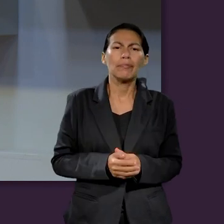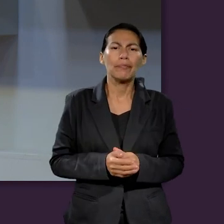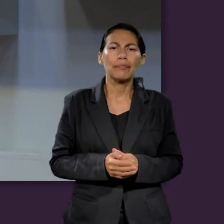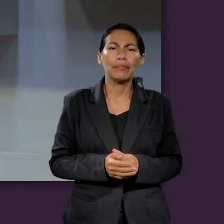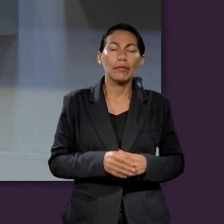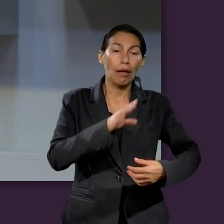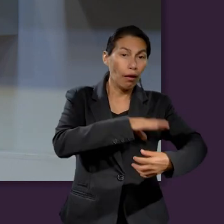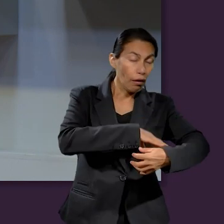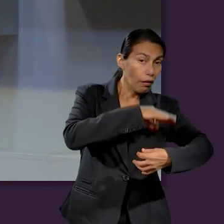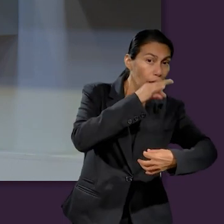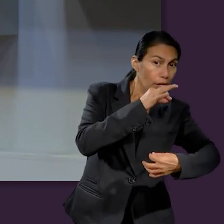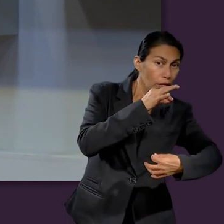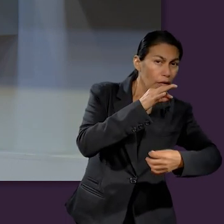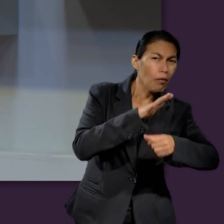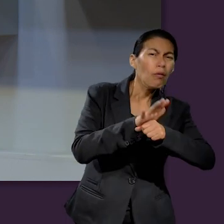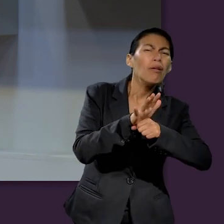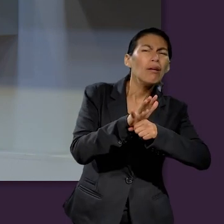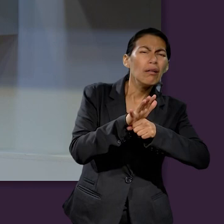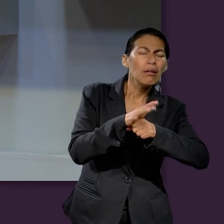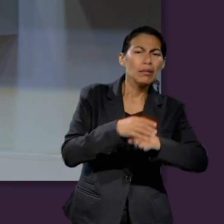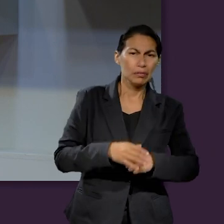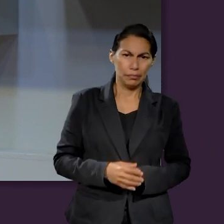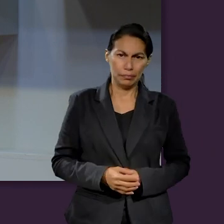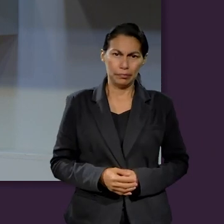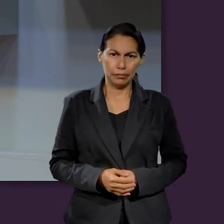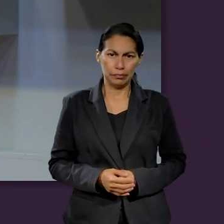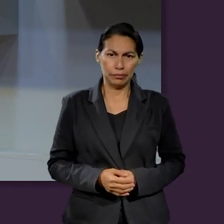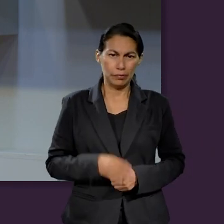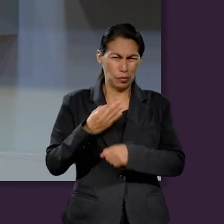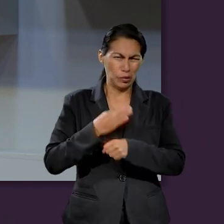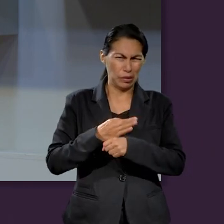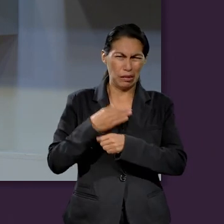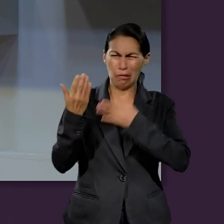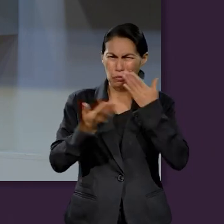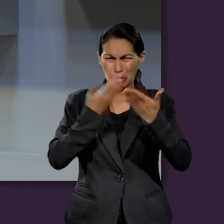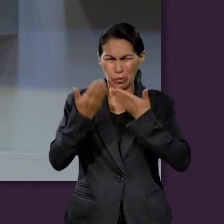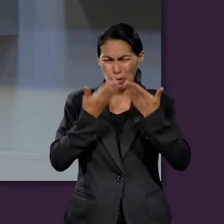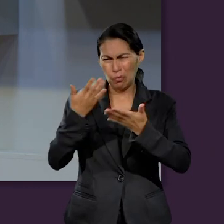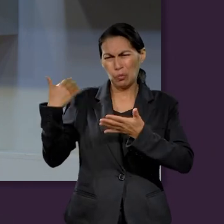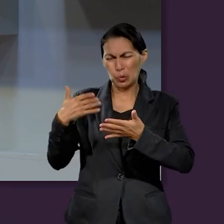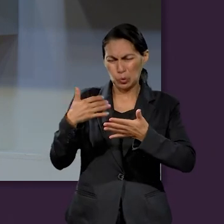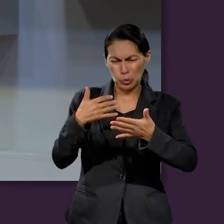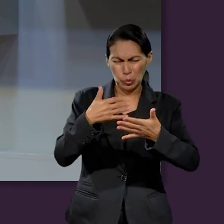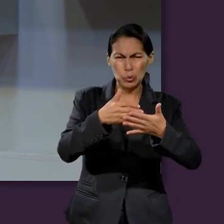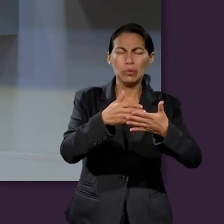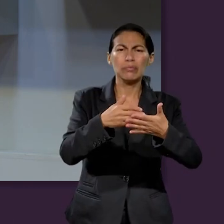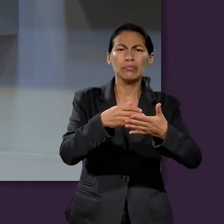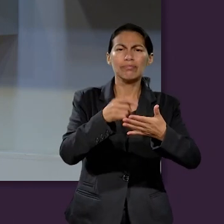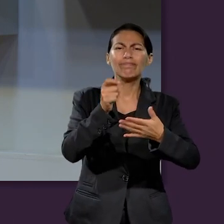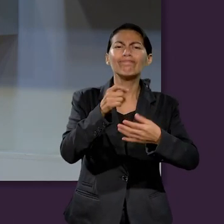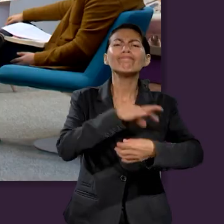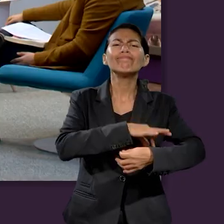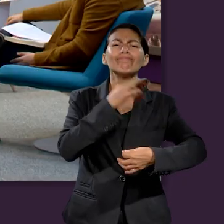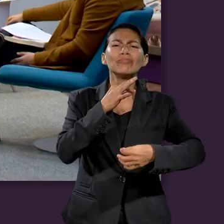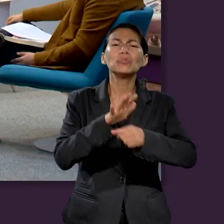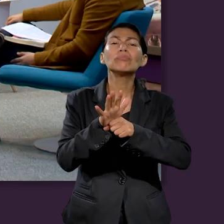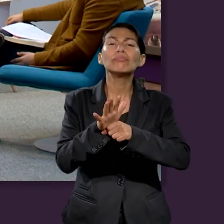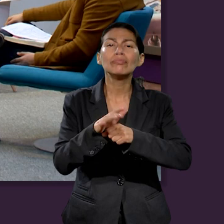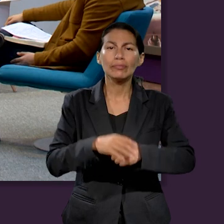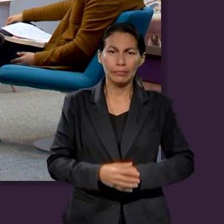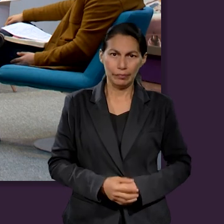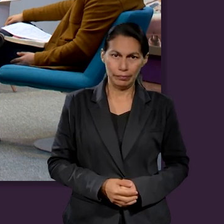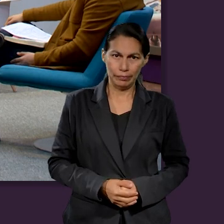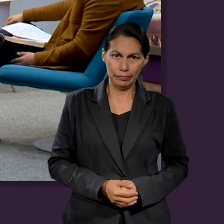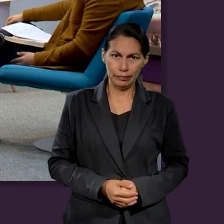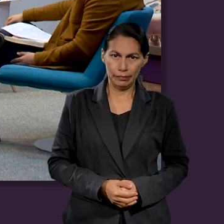de todo esto que hemos visto ¿qué sería lo que ustedes se llevarían? De todo lo que hemos estudiado y lo que hemos compartido aquí ¿y